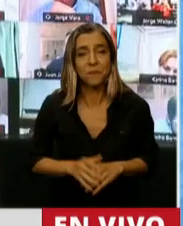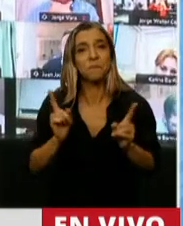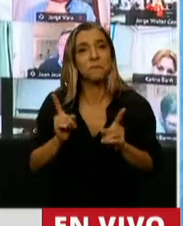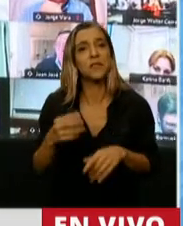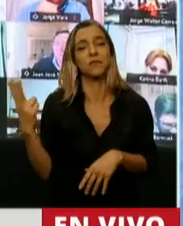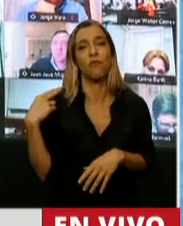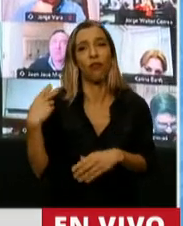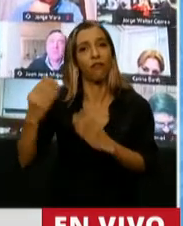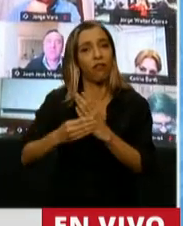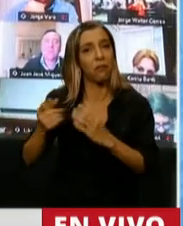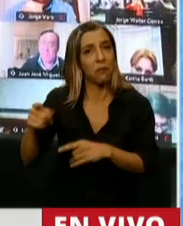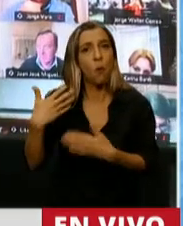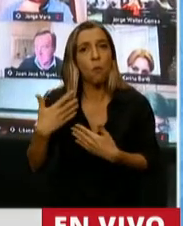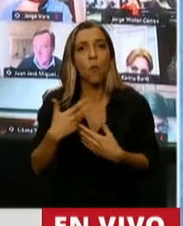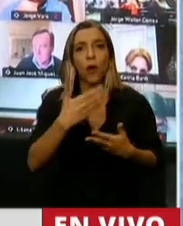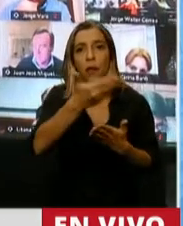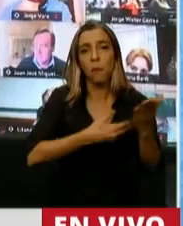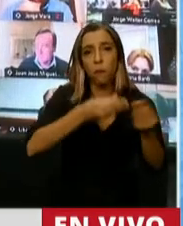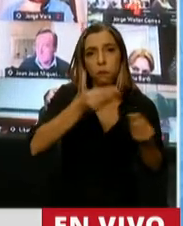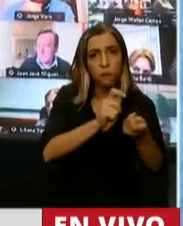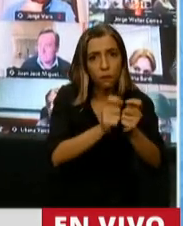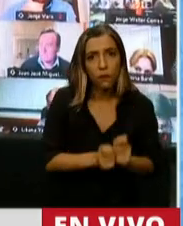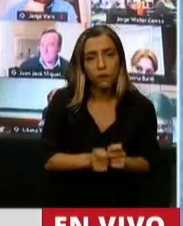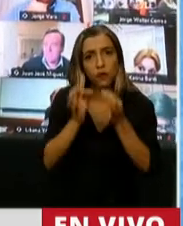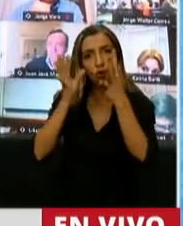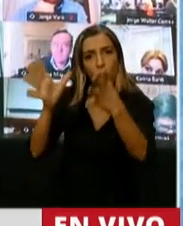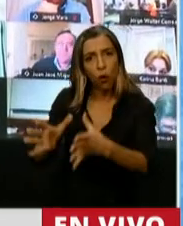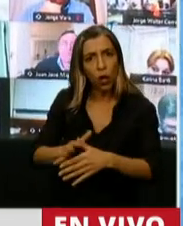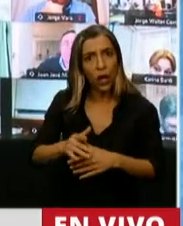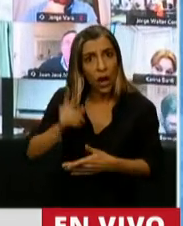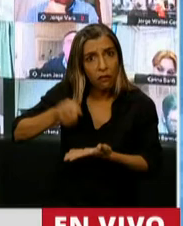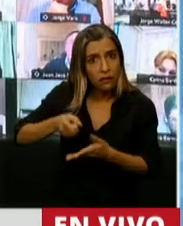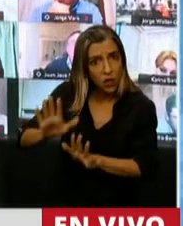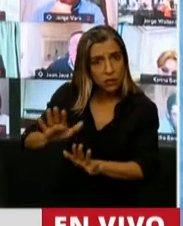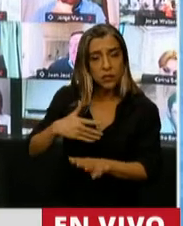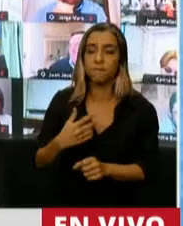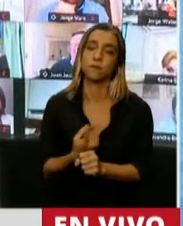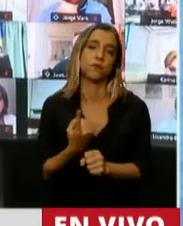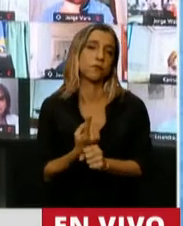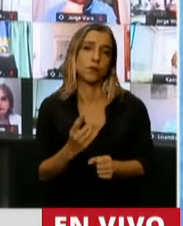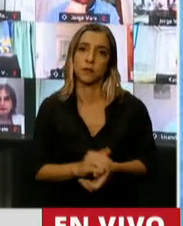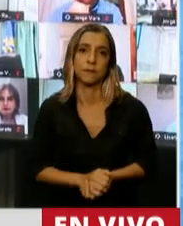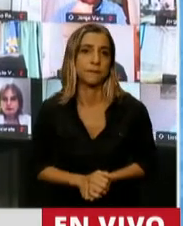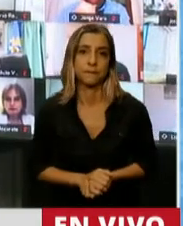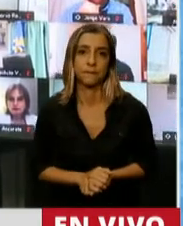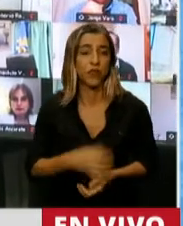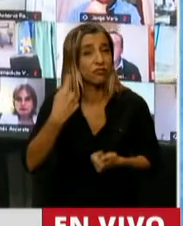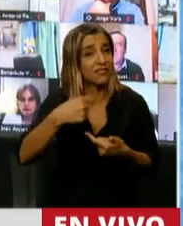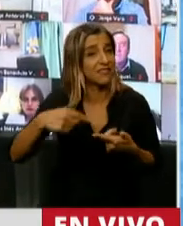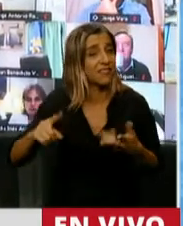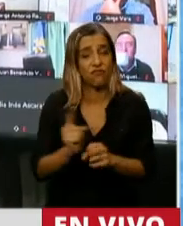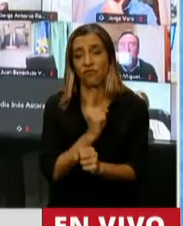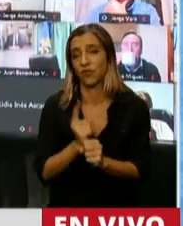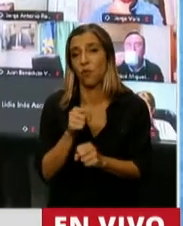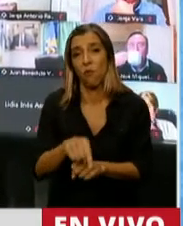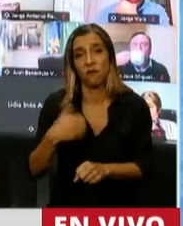modificar las partidas presupuestarias a su discreción, no se puede. Esa no es